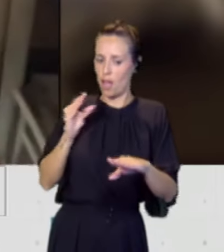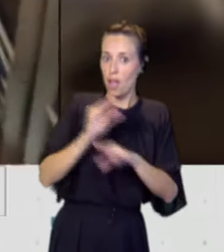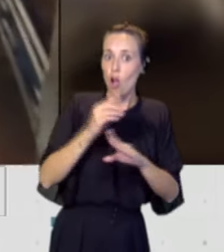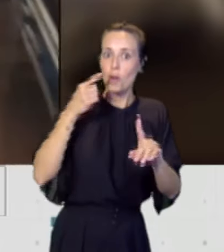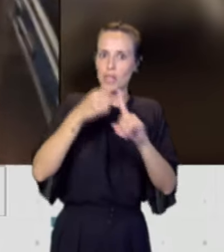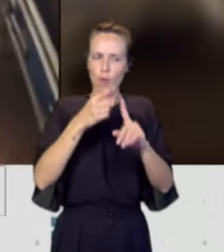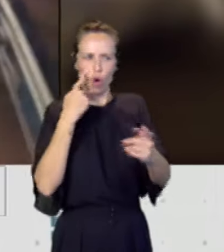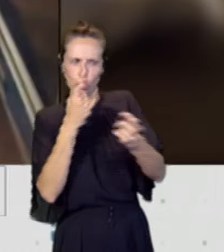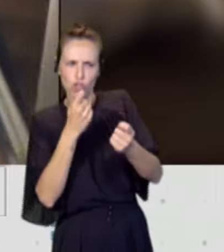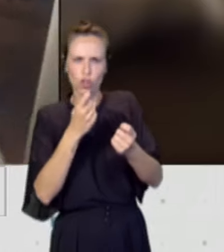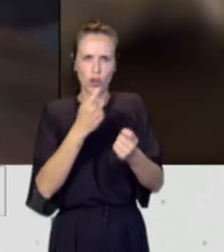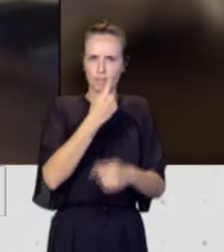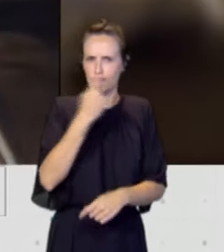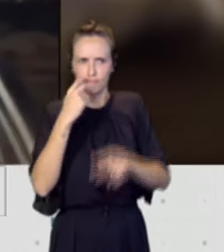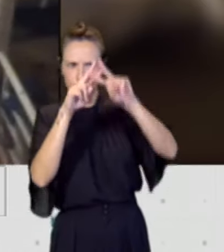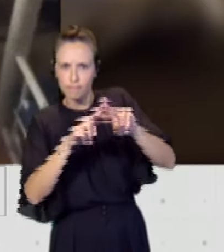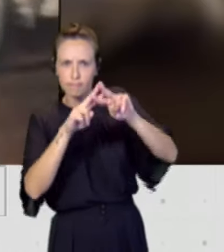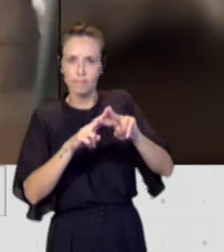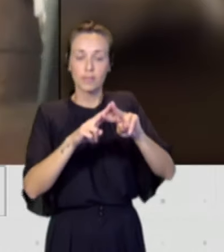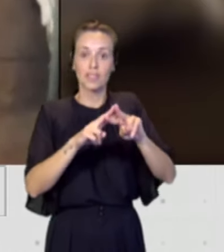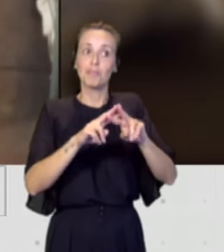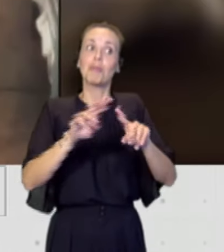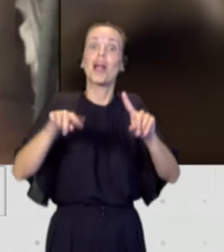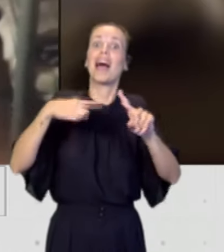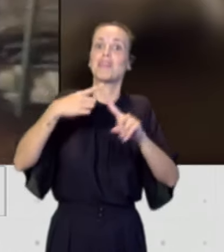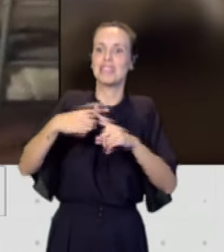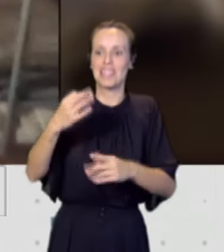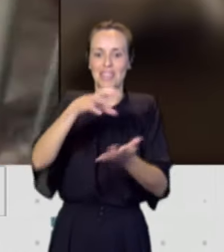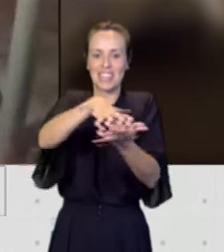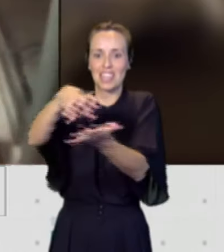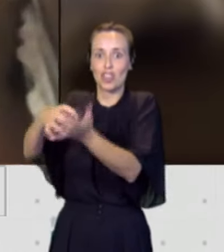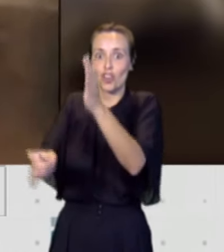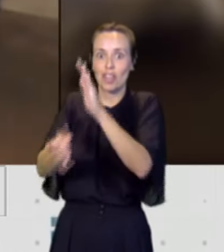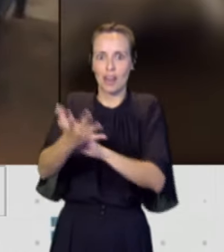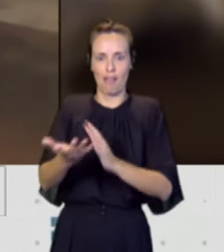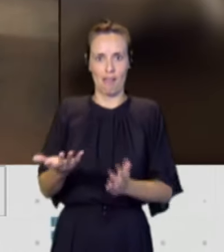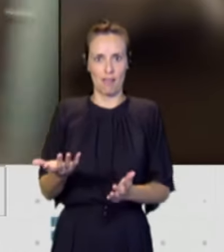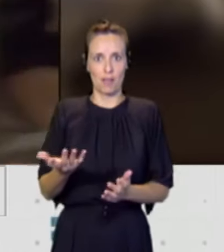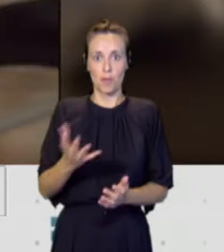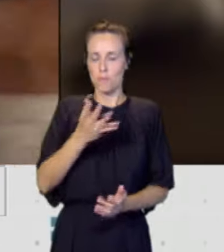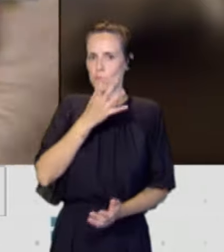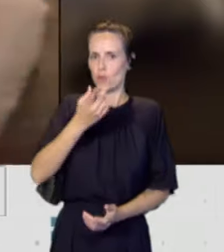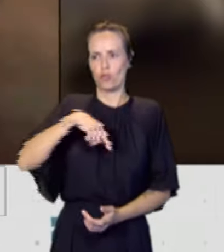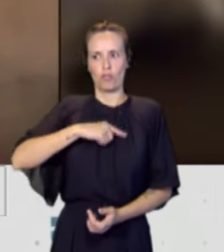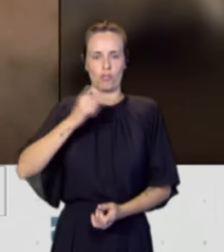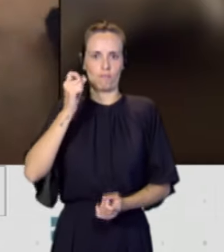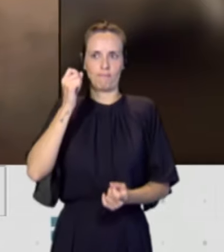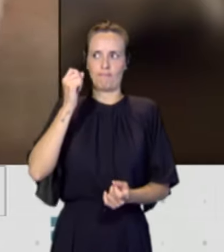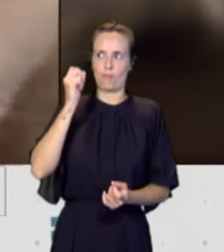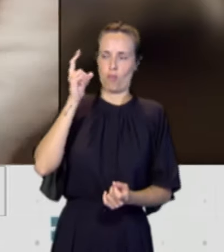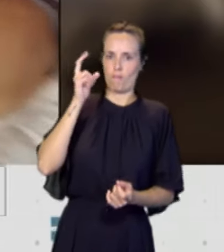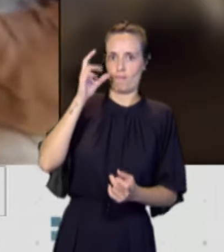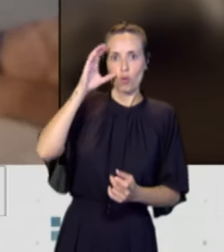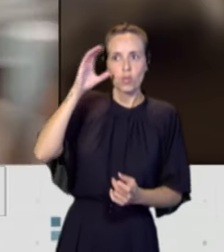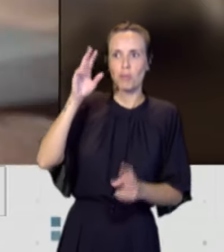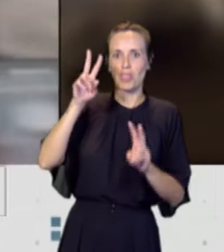sino también en crear infraestructuras. Estamos continuamente escuchando, no hay infraestructuras, no hay edificios para albergar